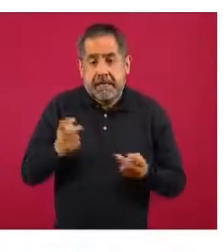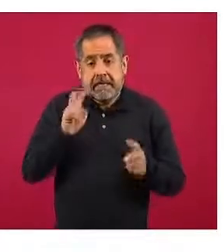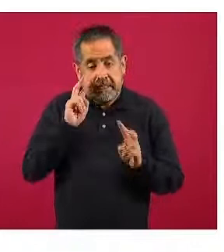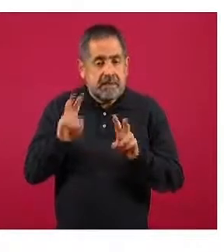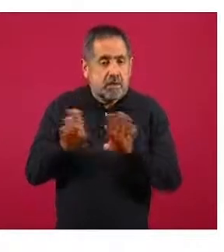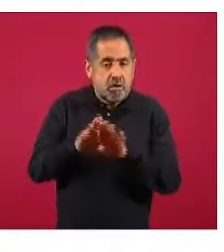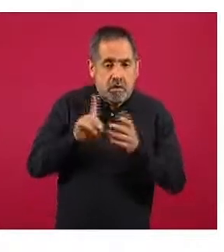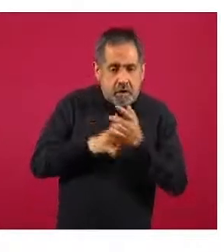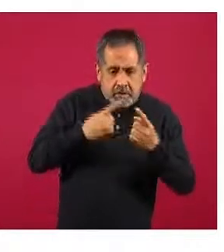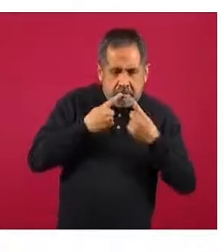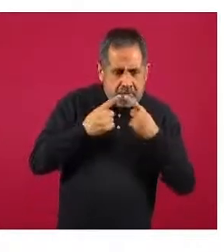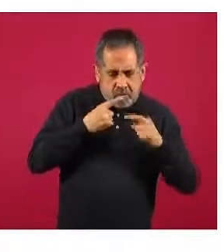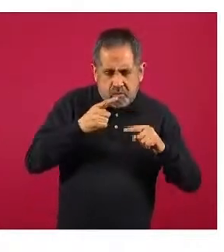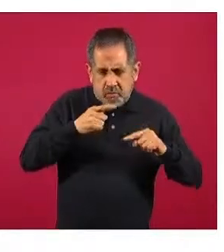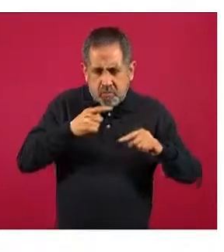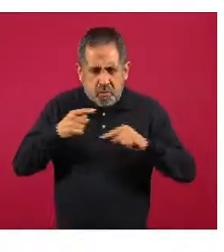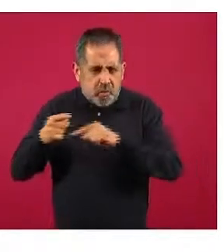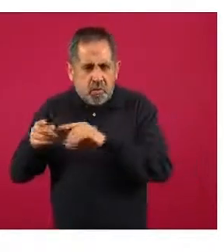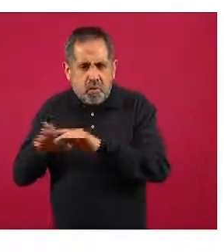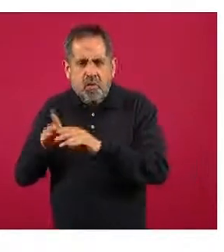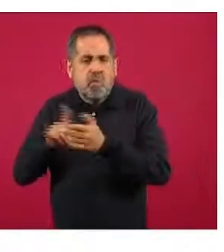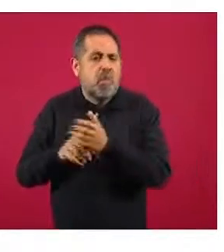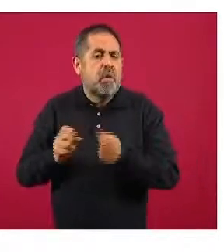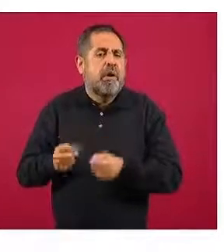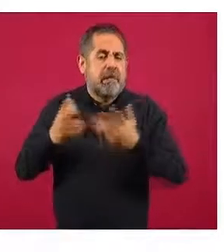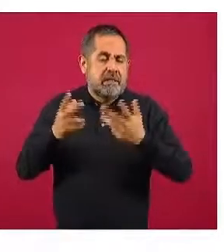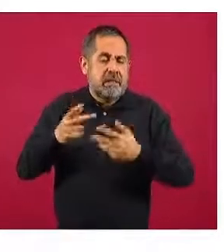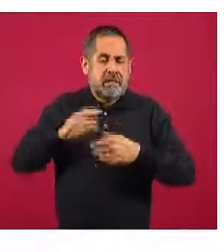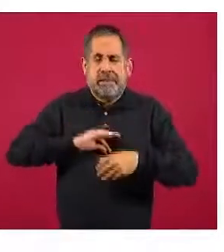cómo se está dando el comportamiento de la epidemia.